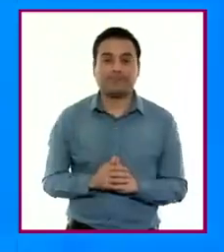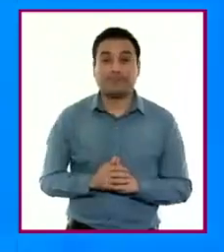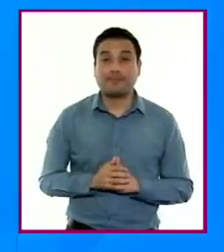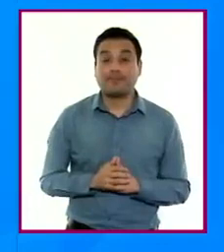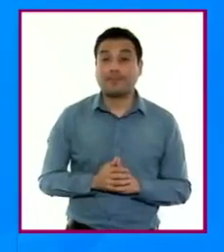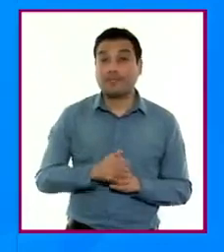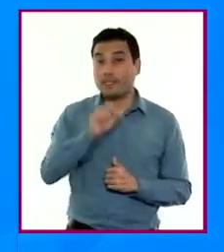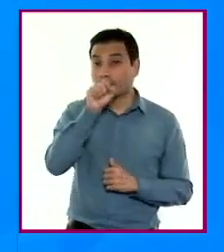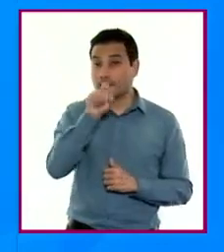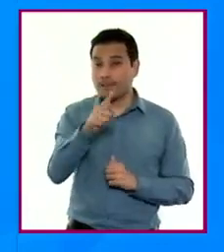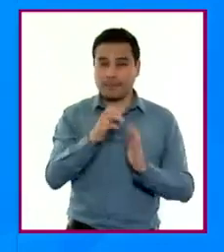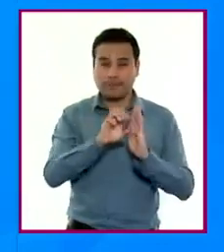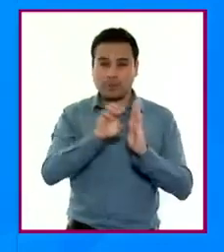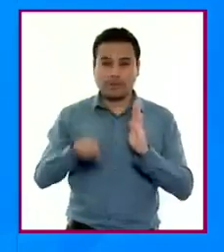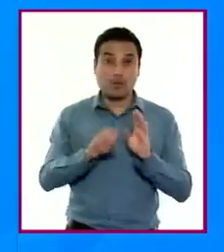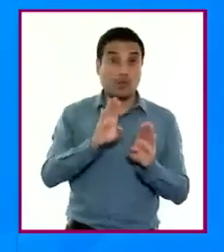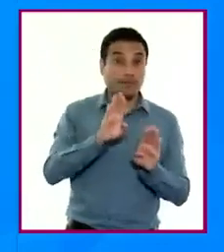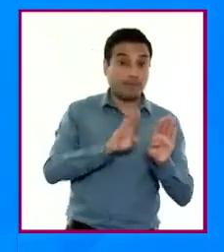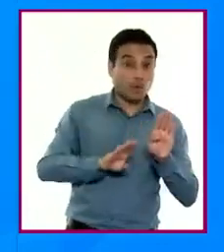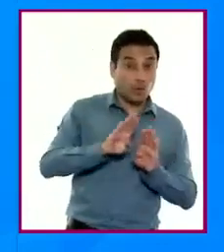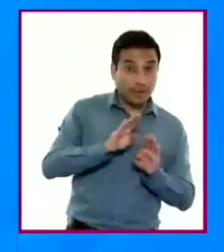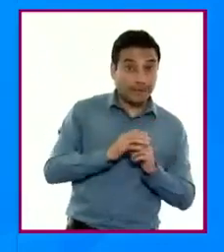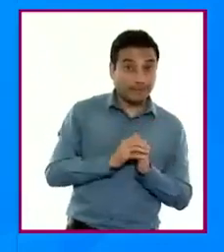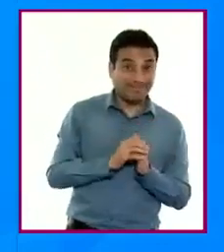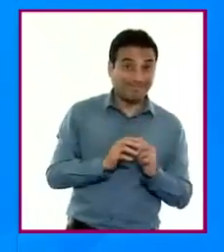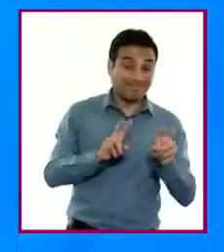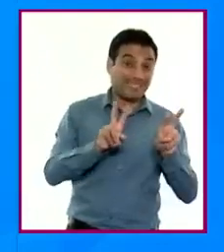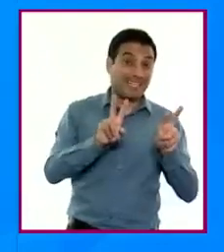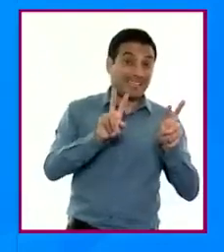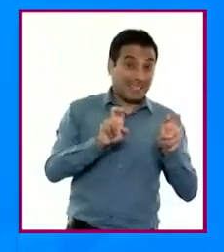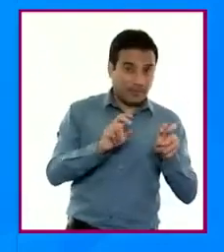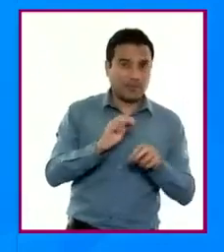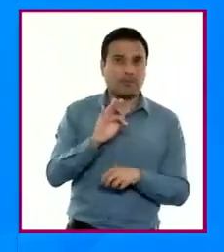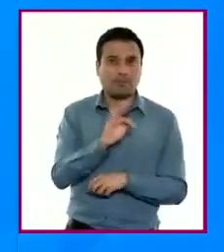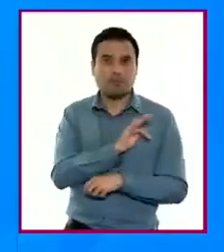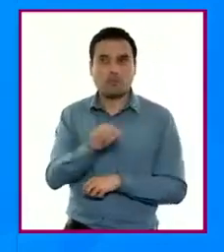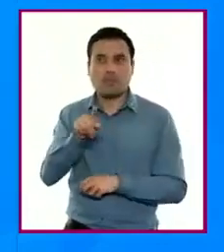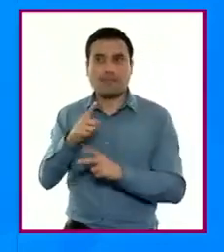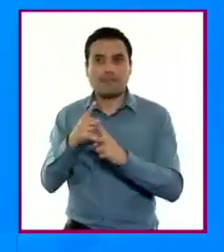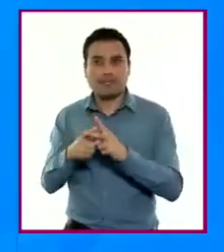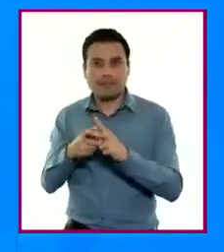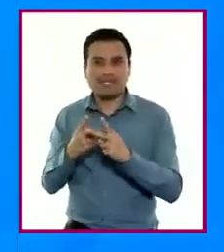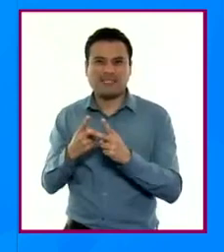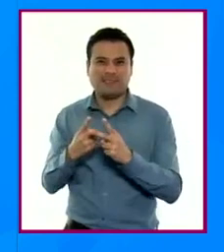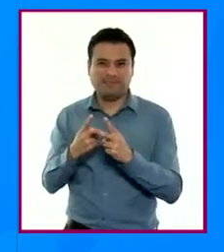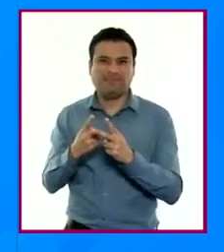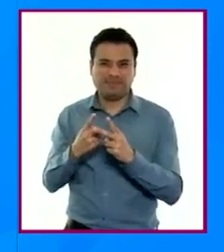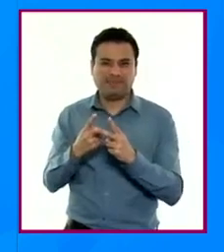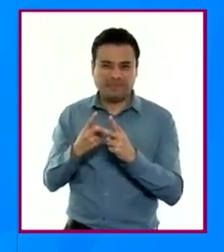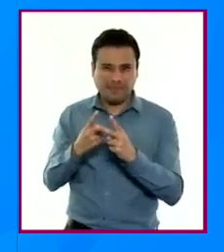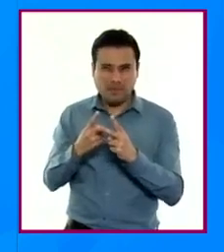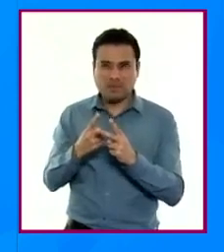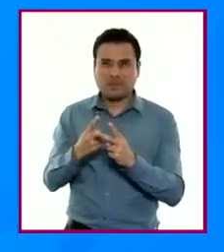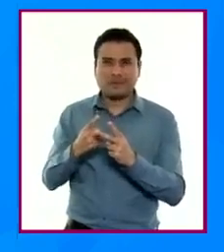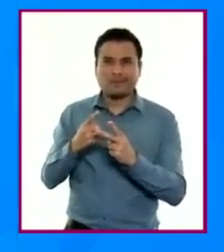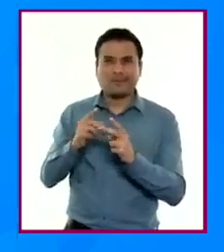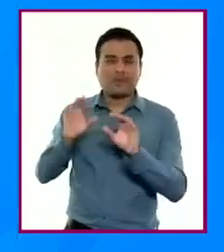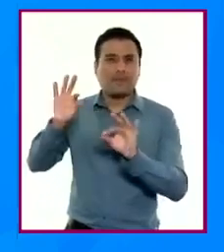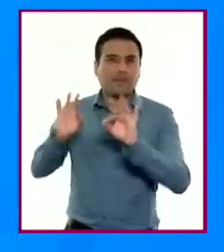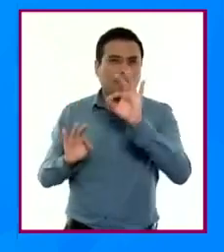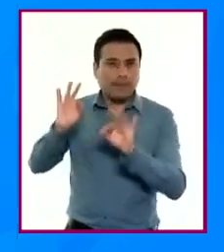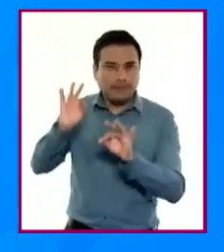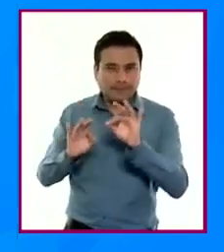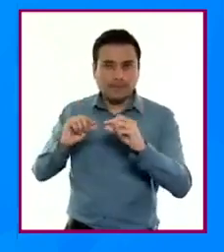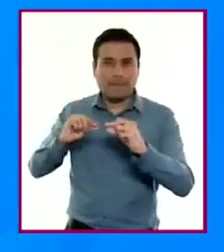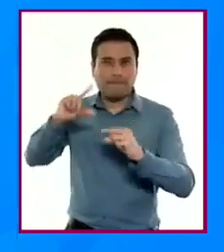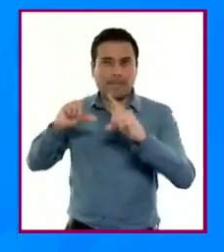También es posible vincular el contenido de biología con el de obtención y representación de información de matemáticas para